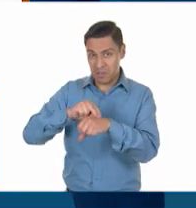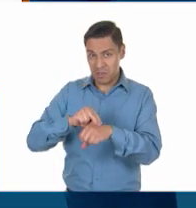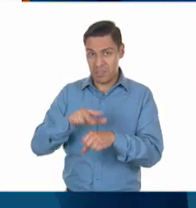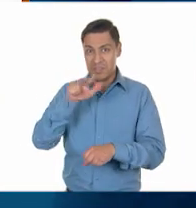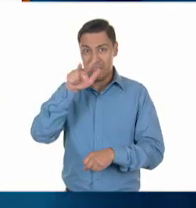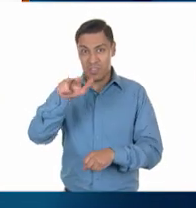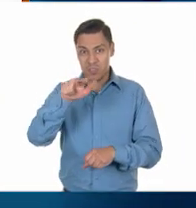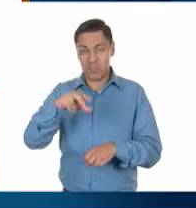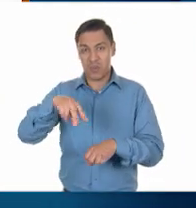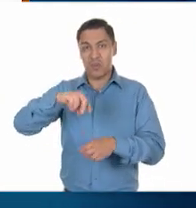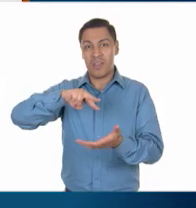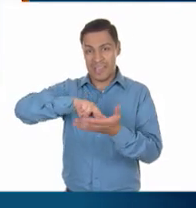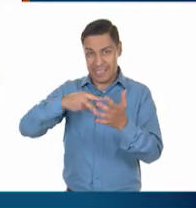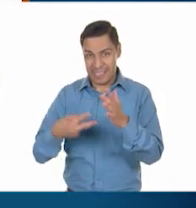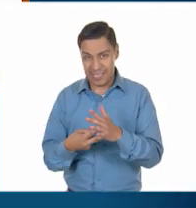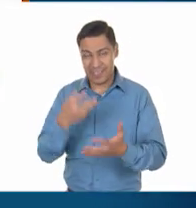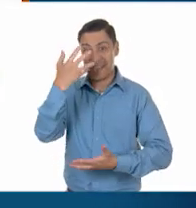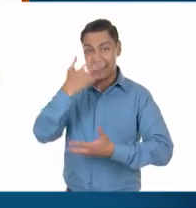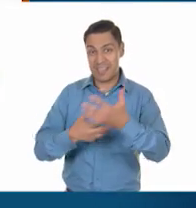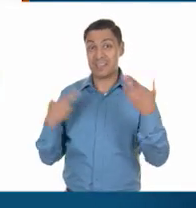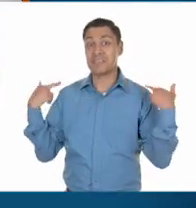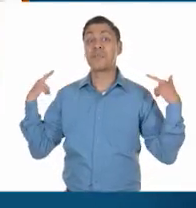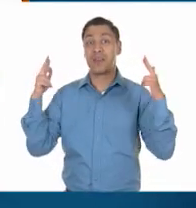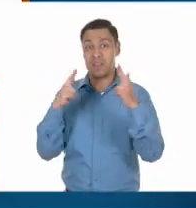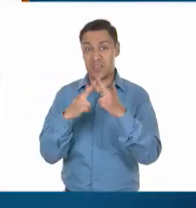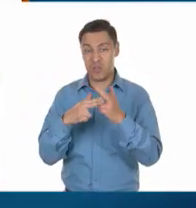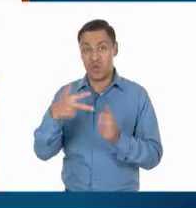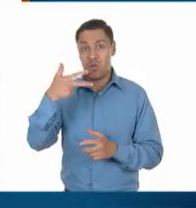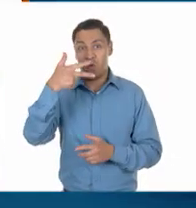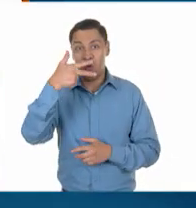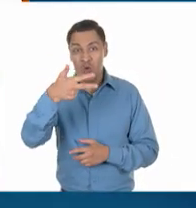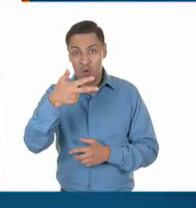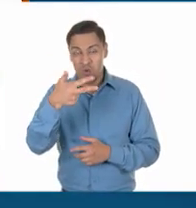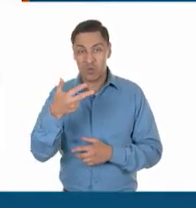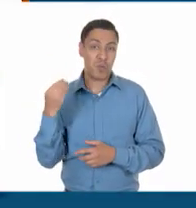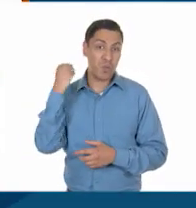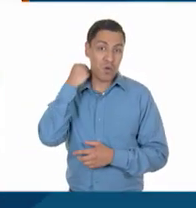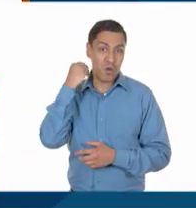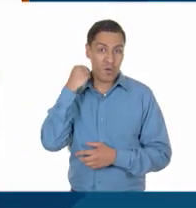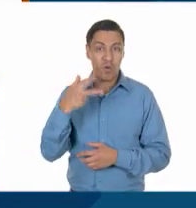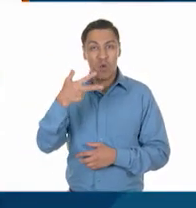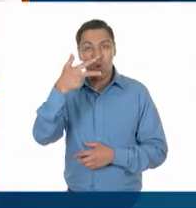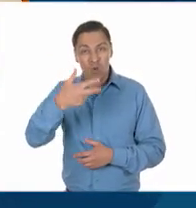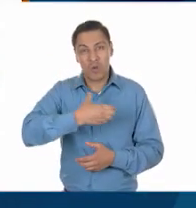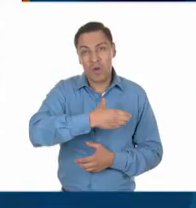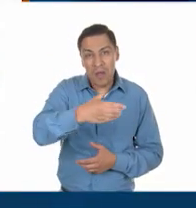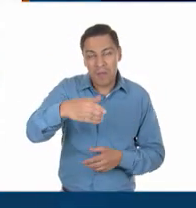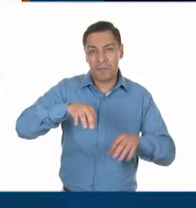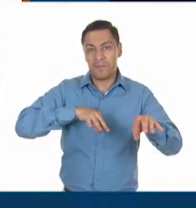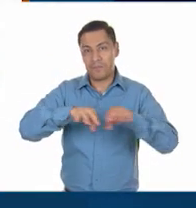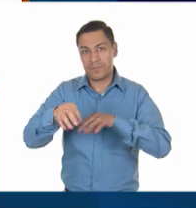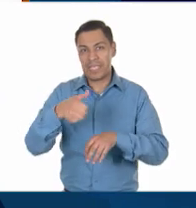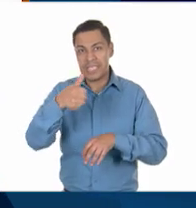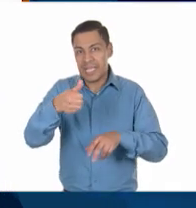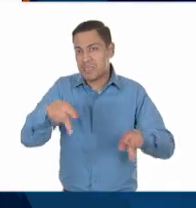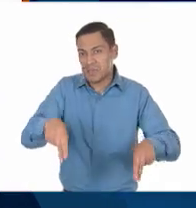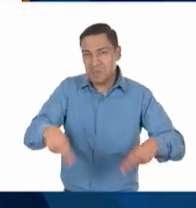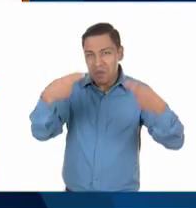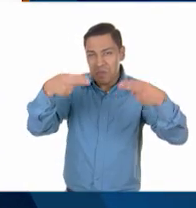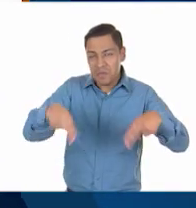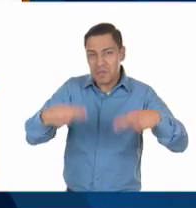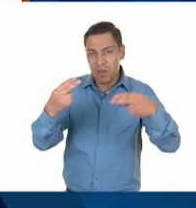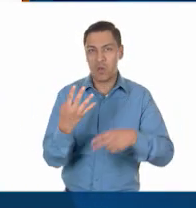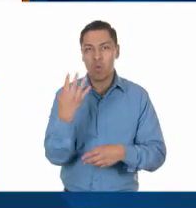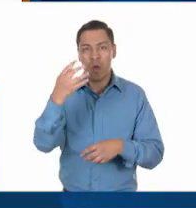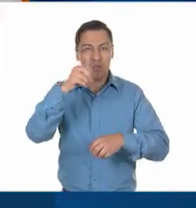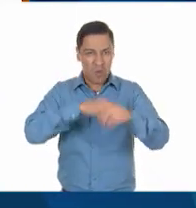18 ingenieros, 15 profesores, 8 periodistas, 8 campesinos, 6 comerciantes, 4